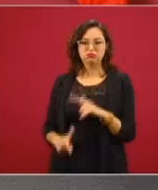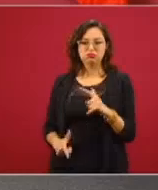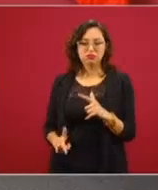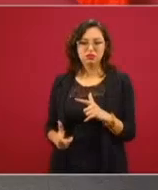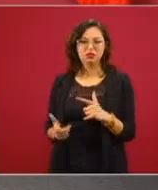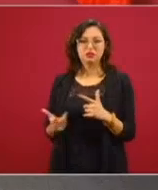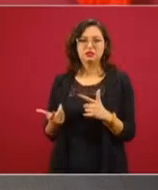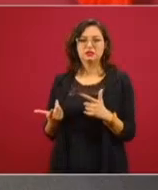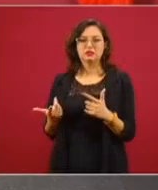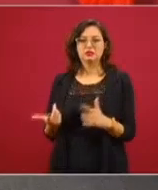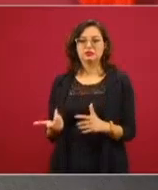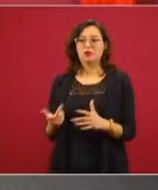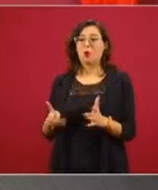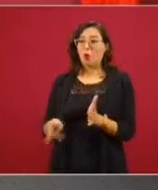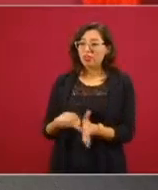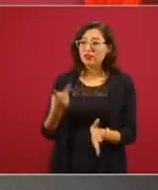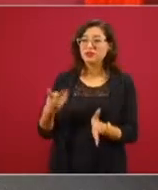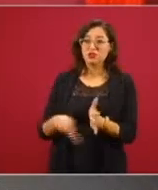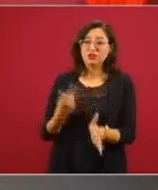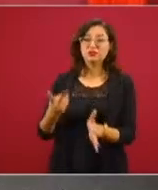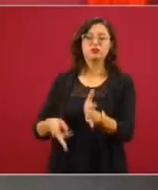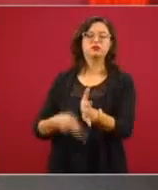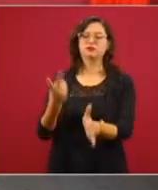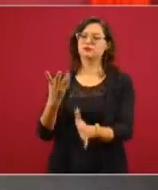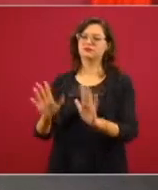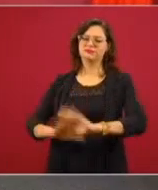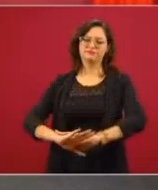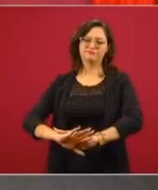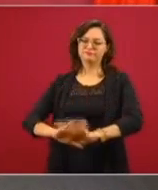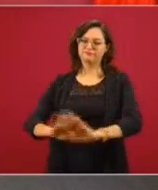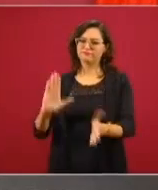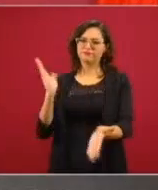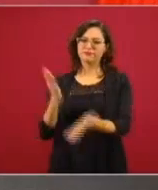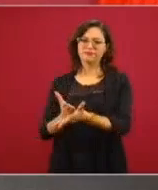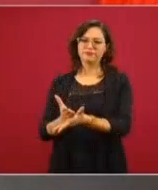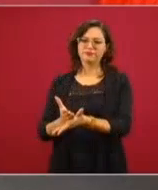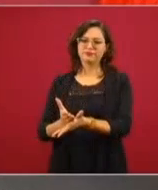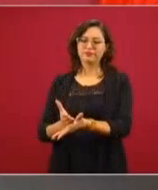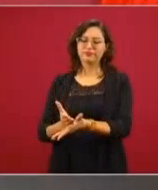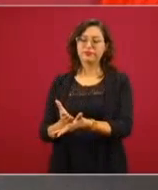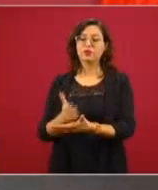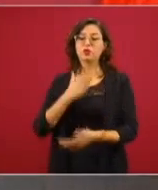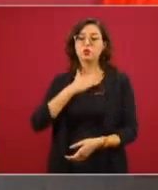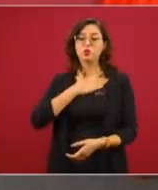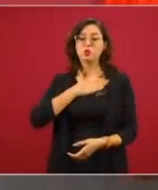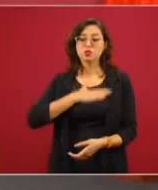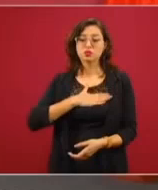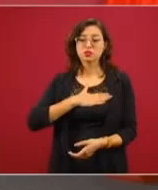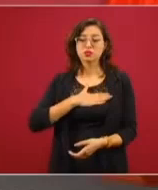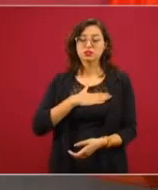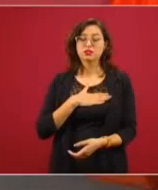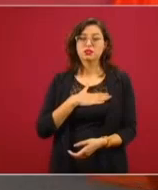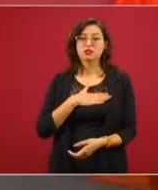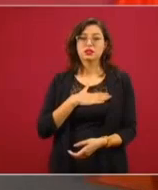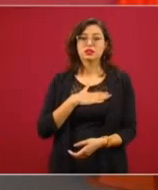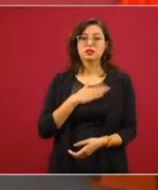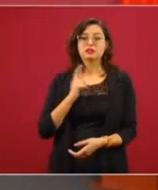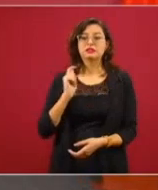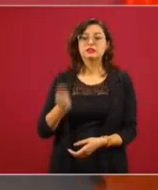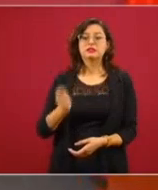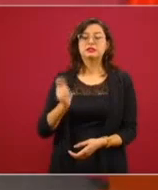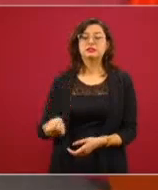evitar la repetición, la justicia es